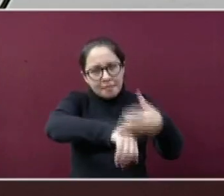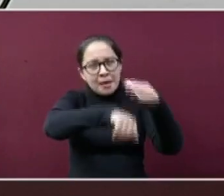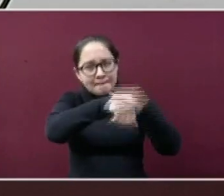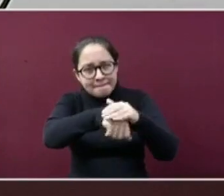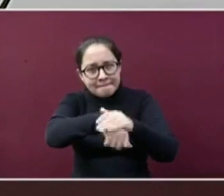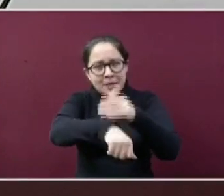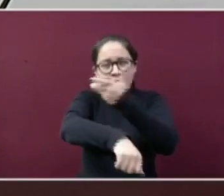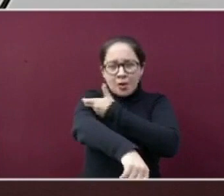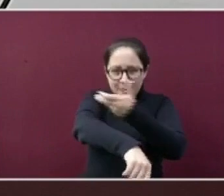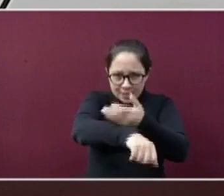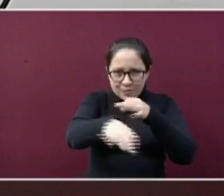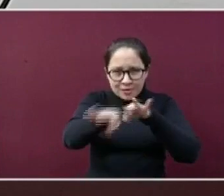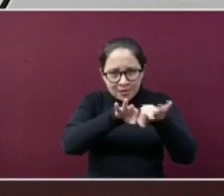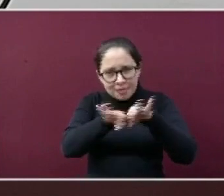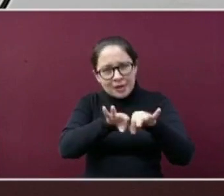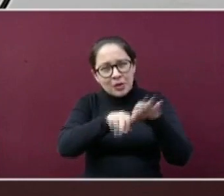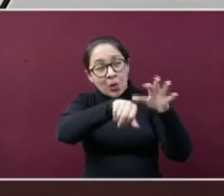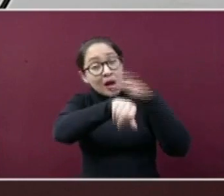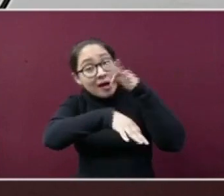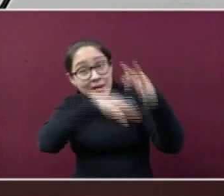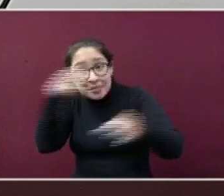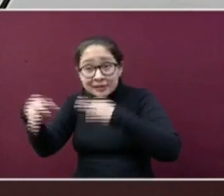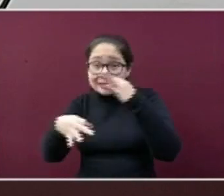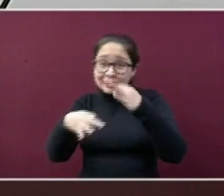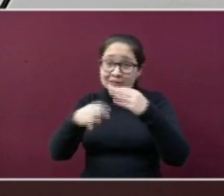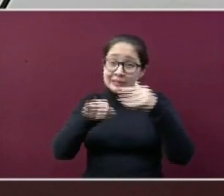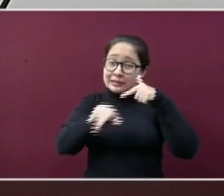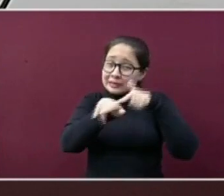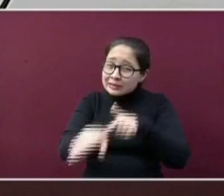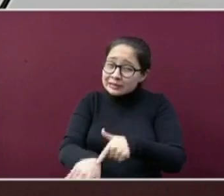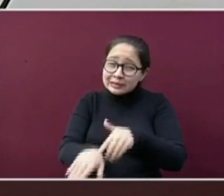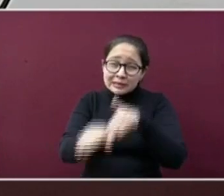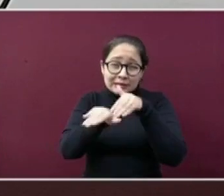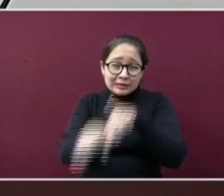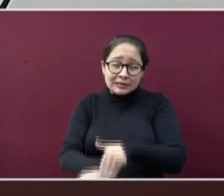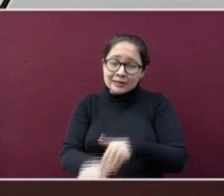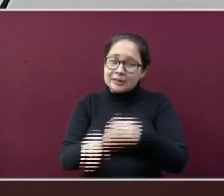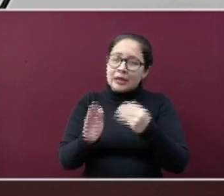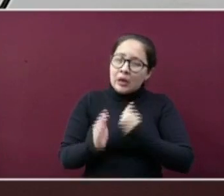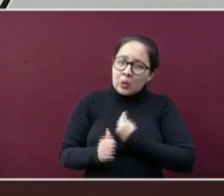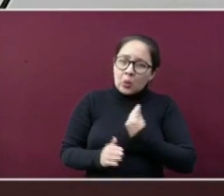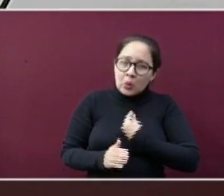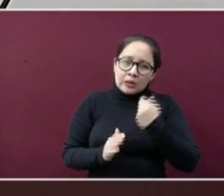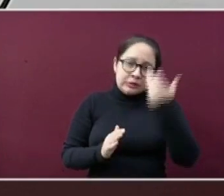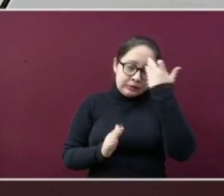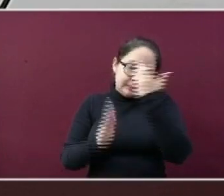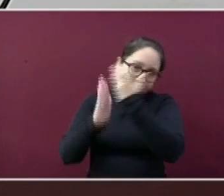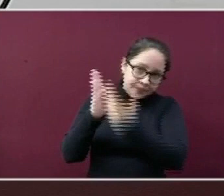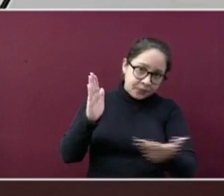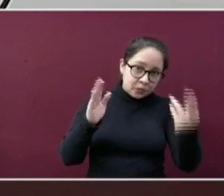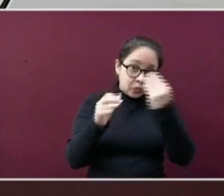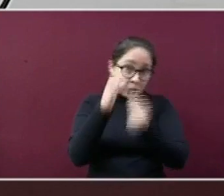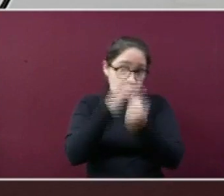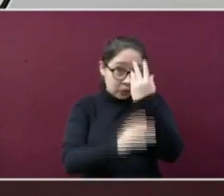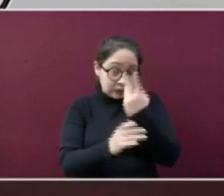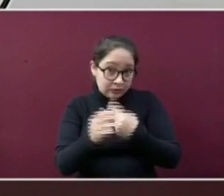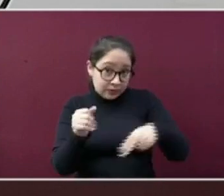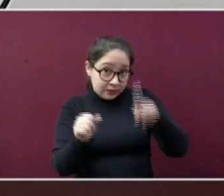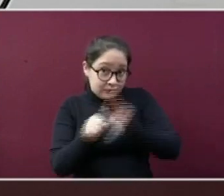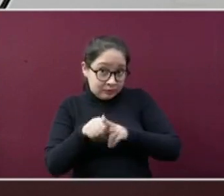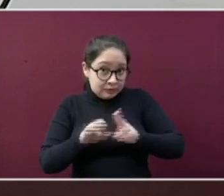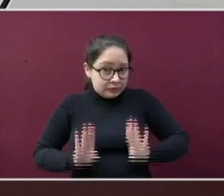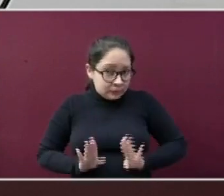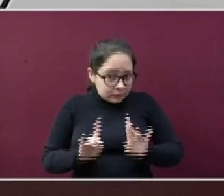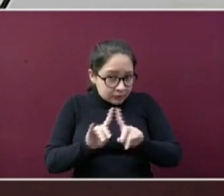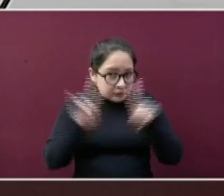trabajo a seguir luchando contra este virus para que podamos gozar de una nueva normalidad más segura